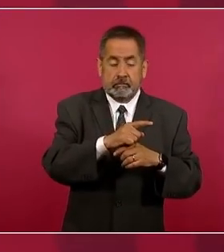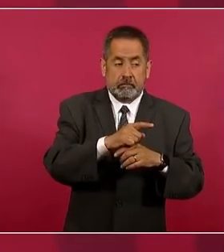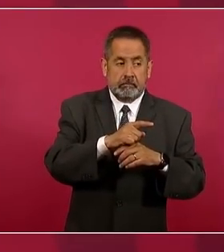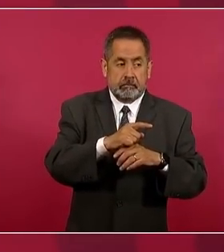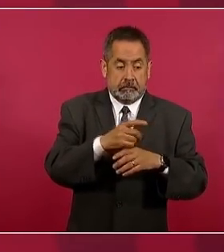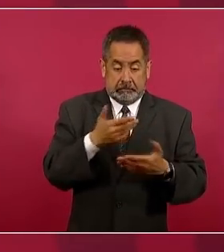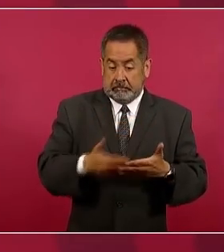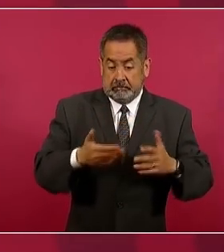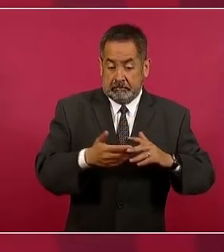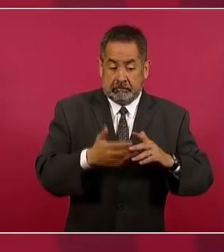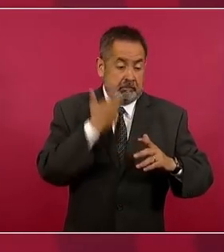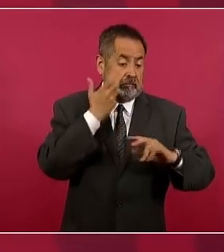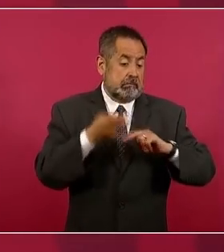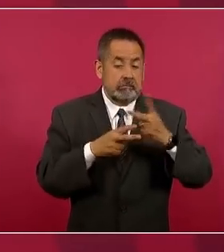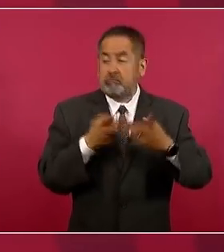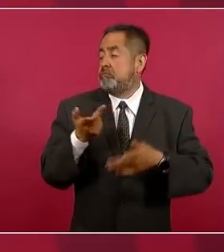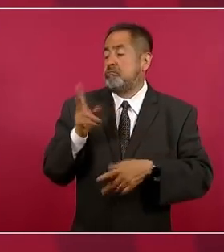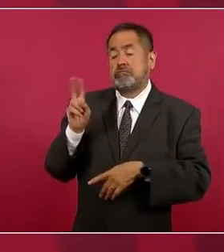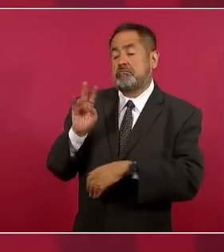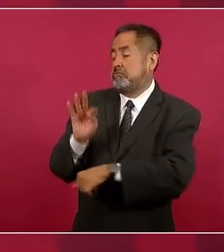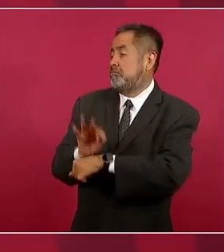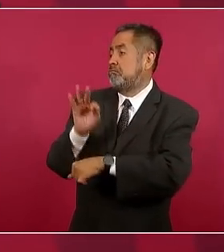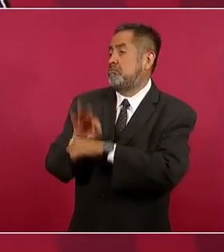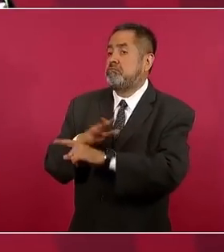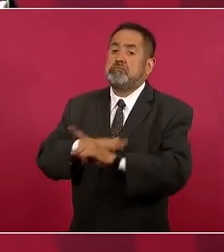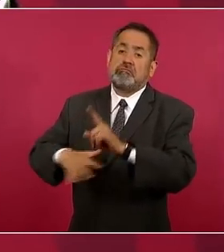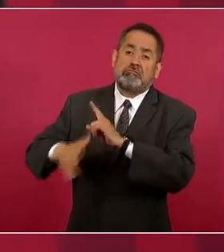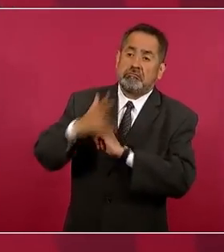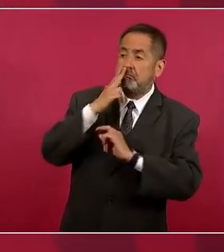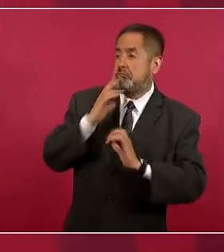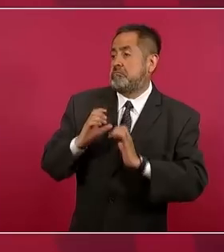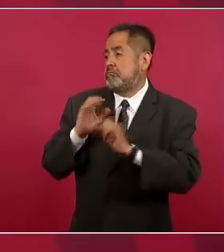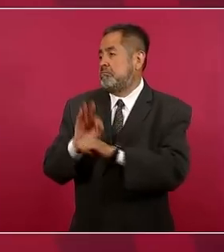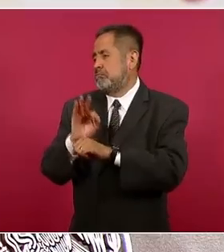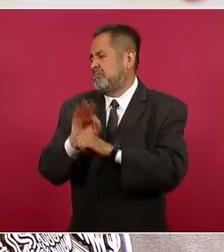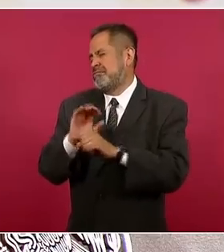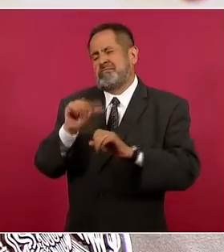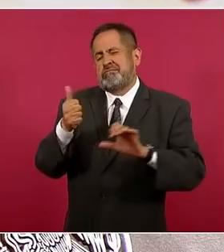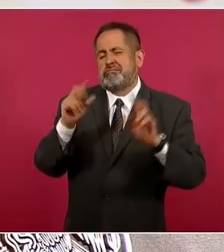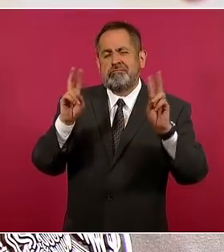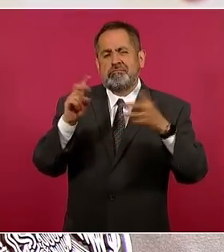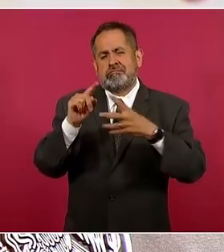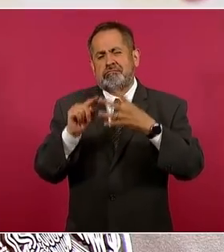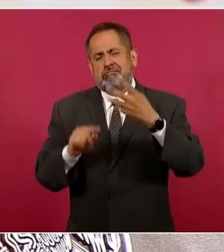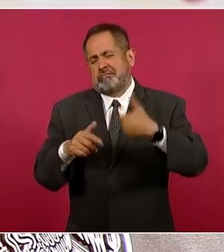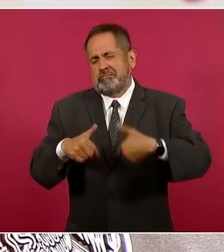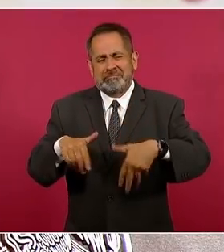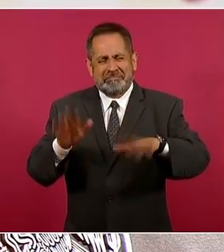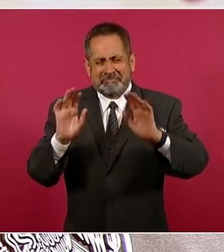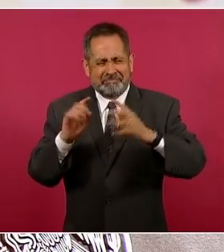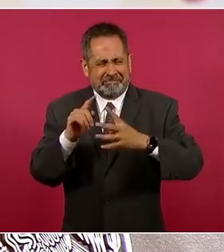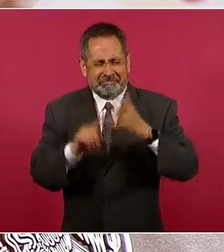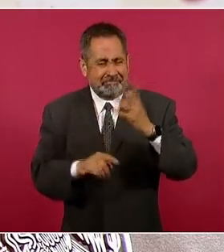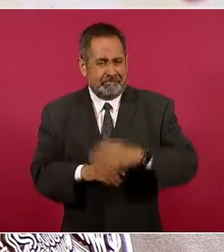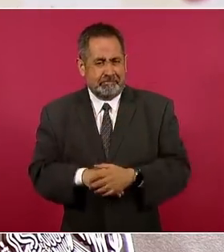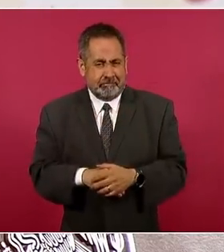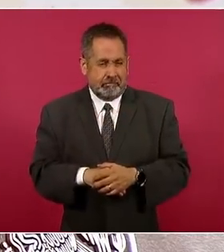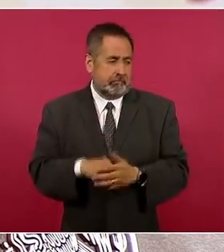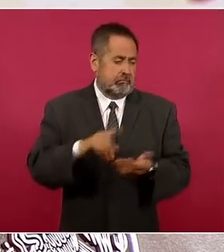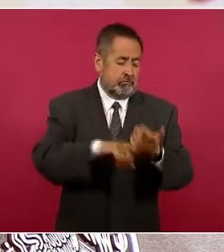paladines de la defensa del medio ambiente o de otras causas, los